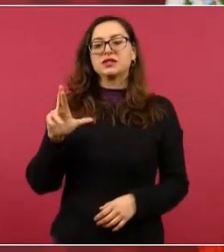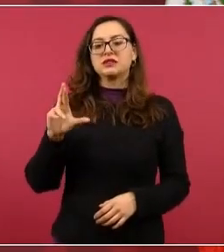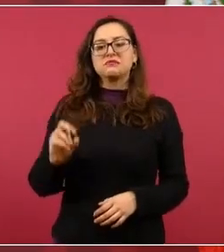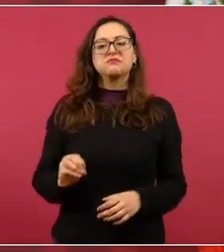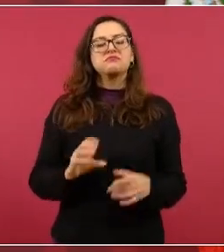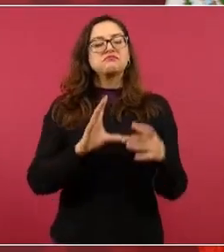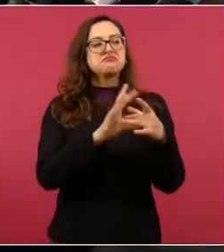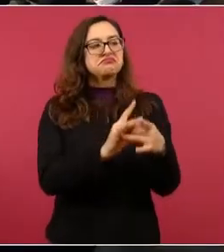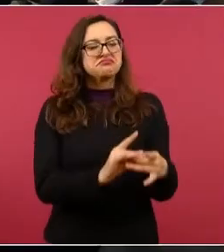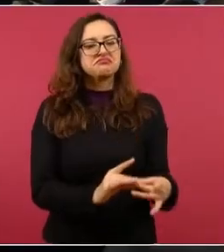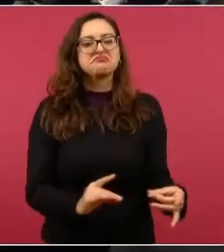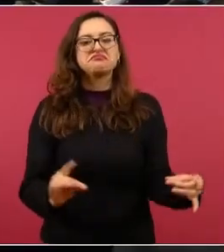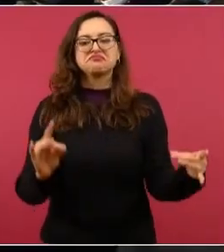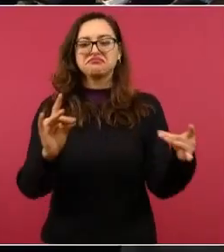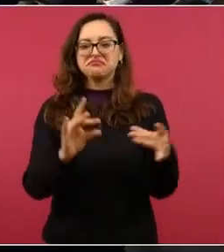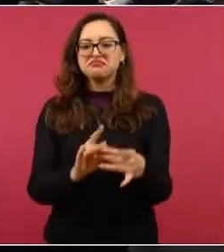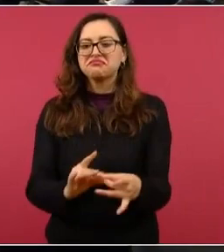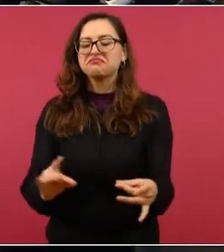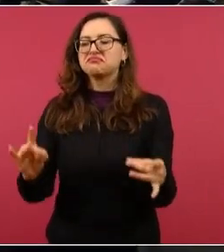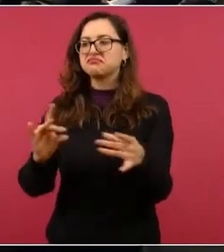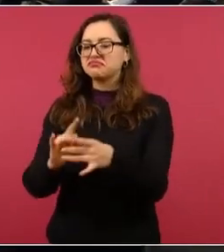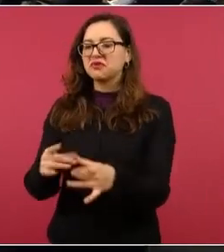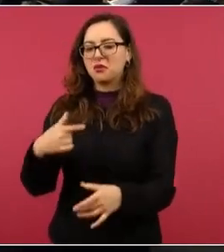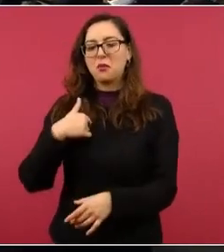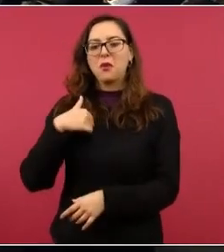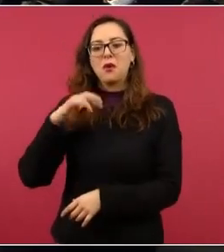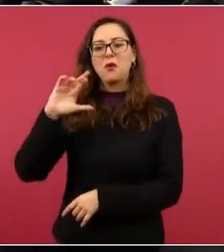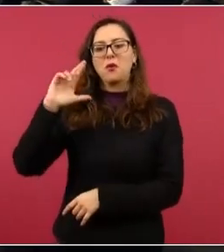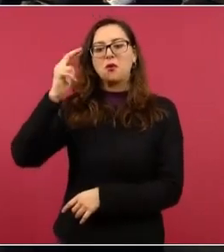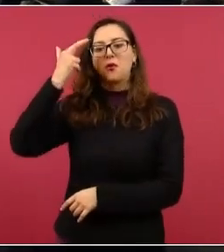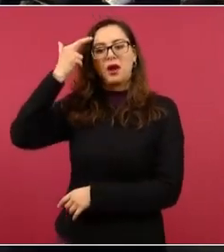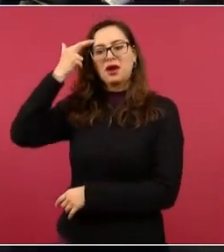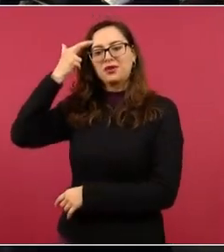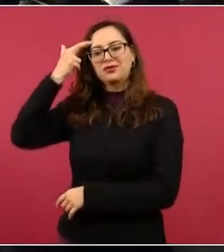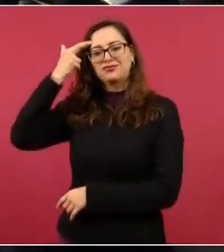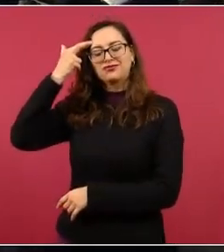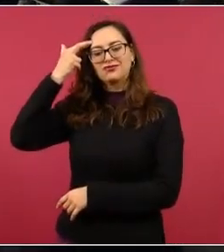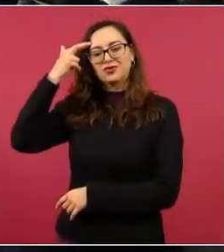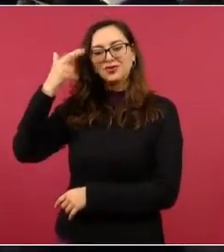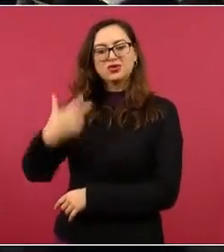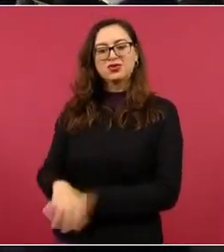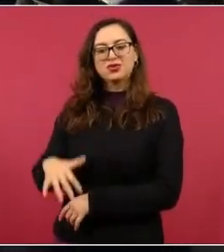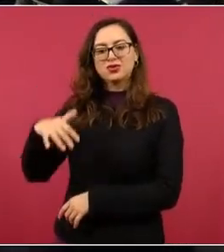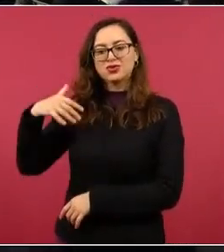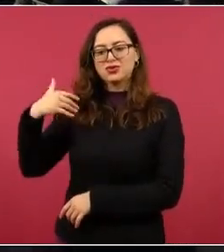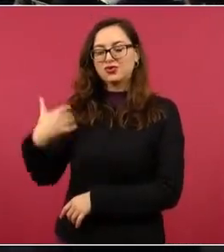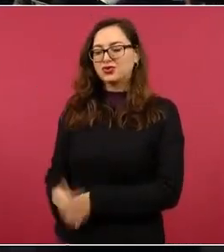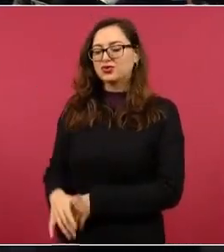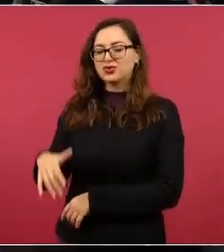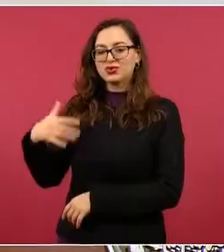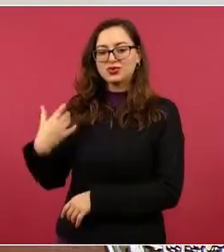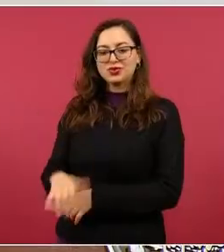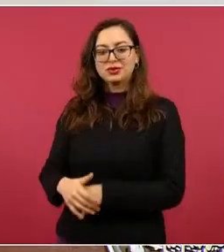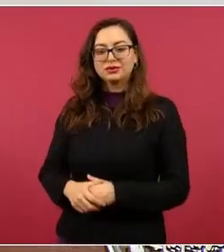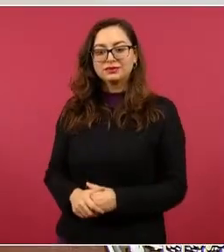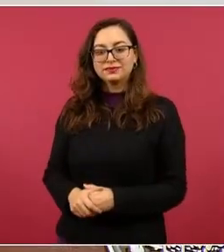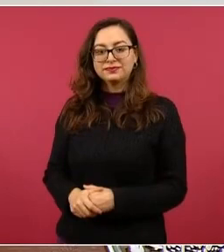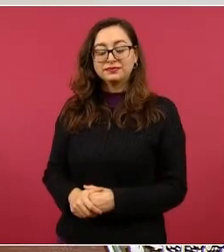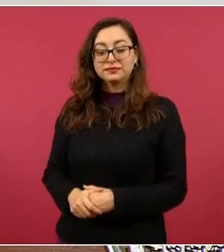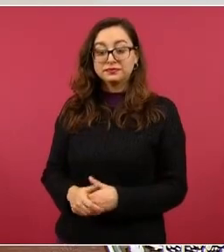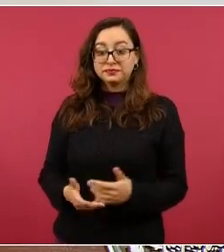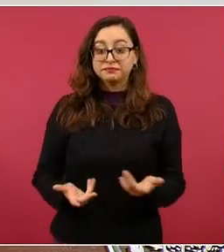Entonces, es muy importante la